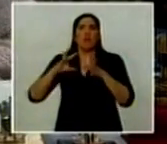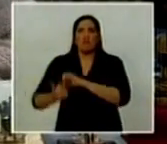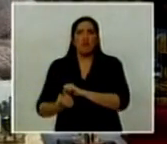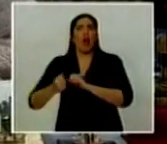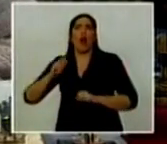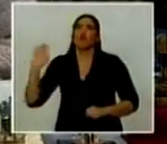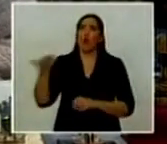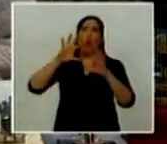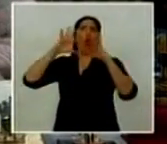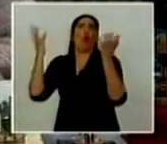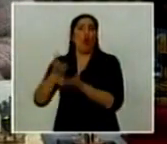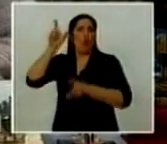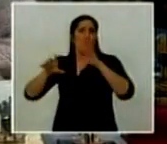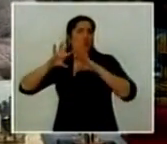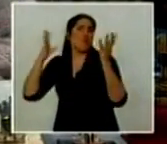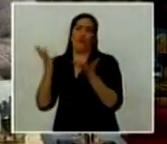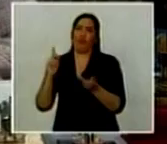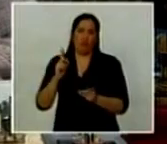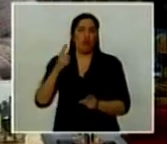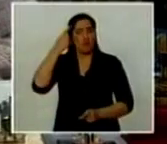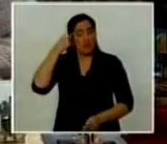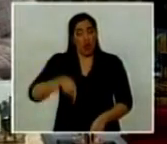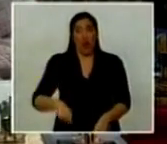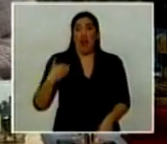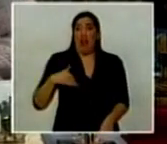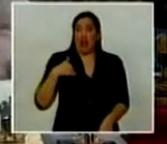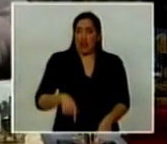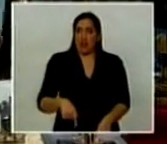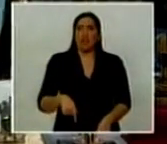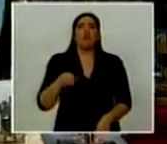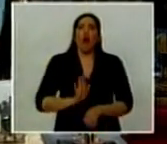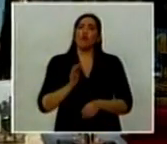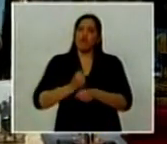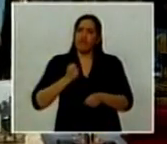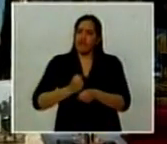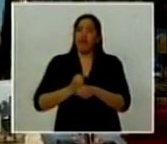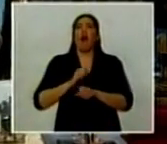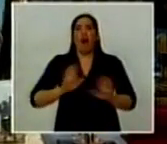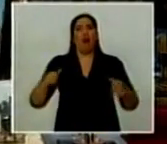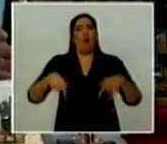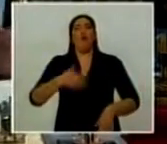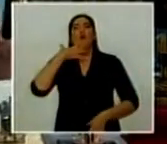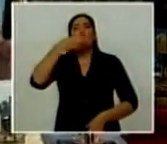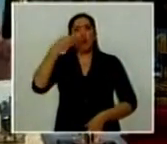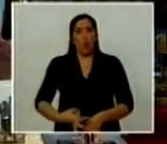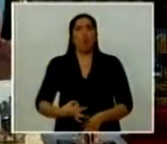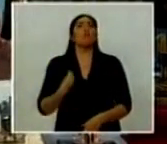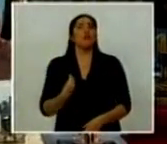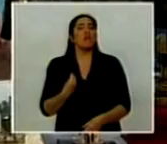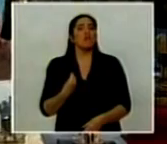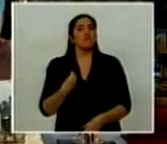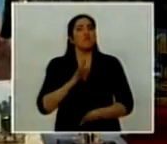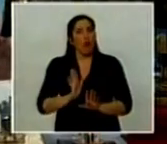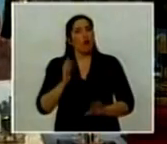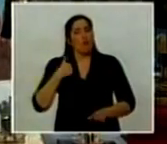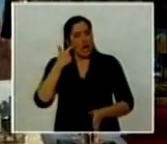Por eso creo que hoy la Argentina cumplió también con otro imperativo, no solamente dar respuesta a sus compatriotas que lo hemos